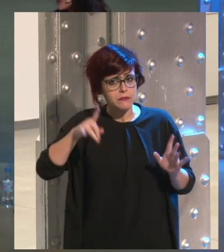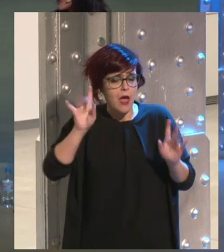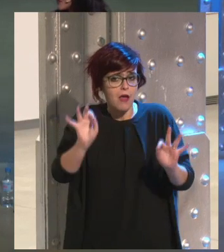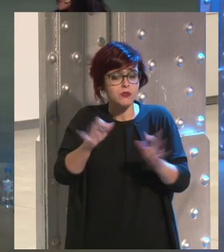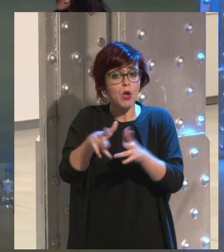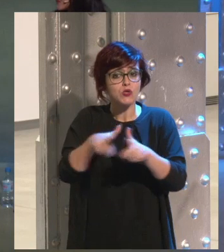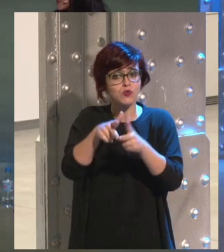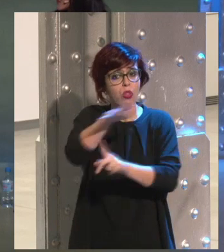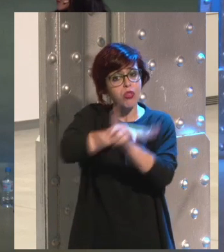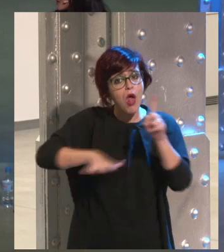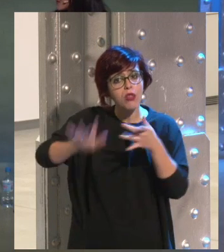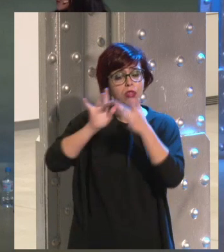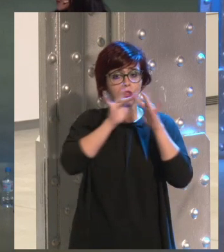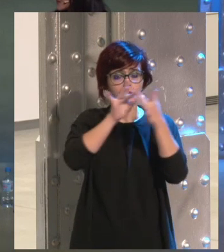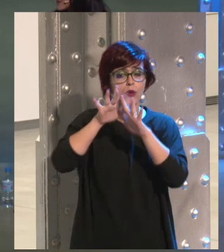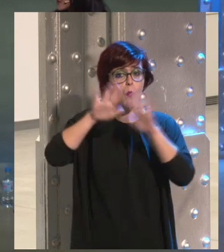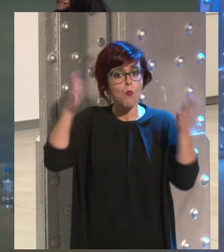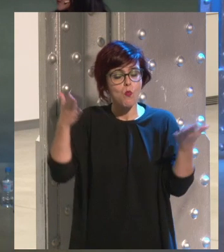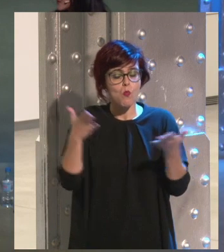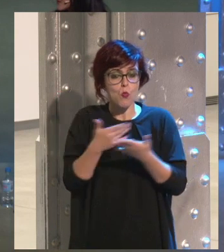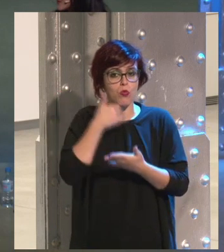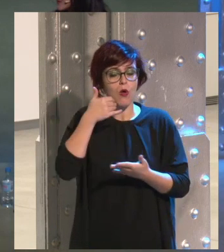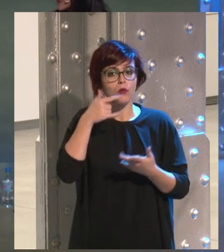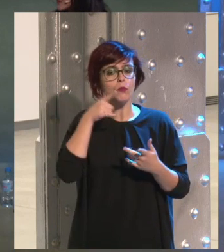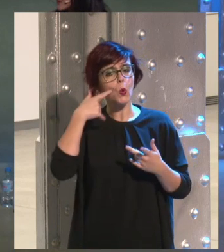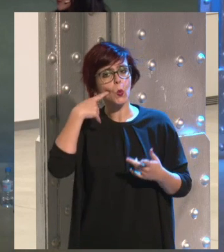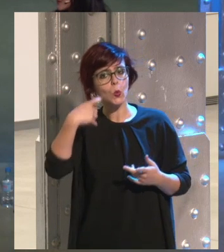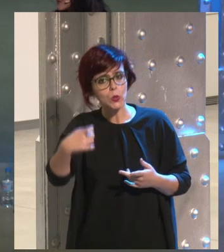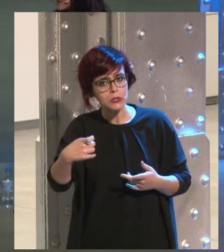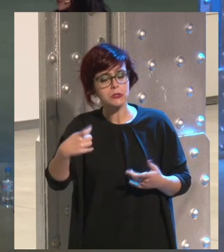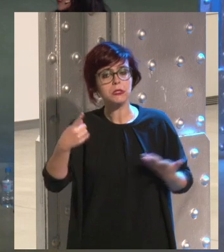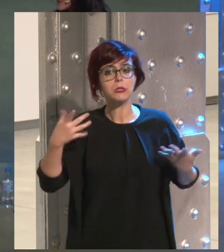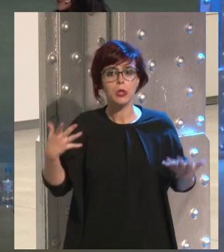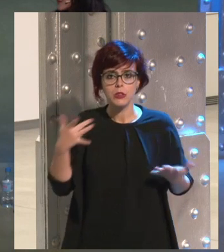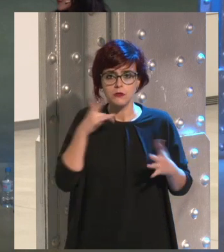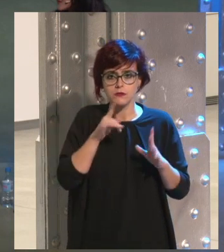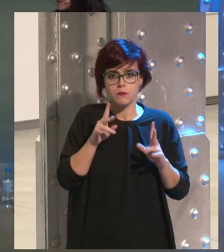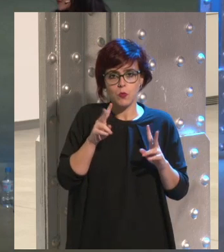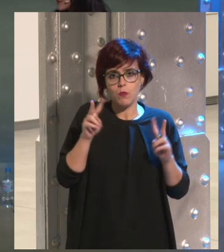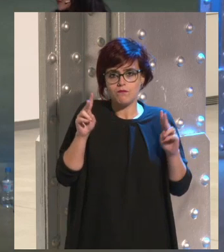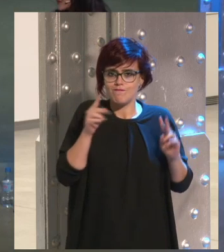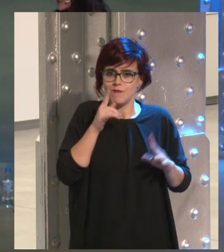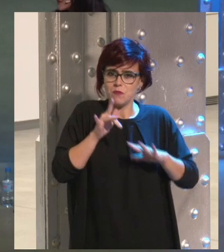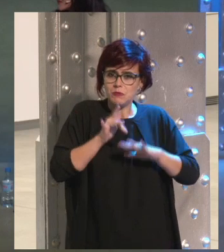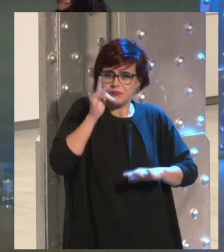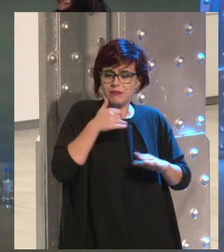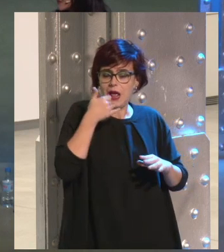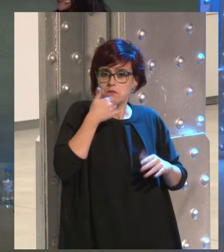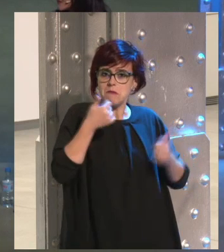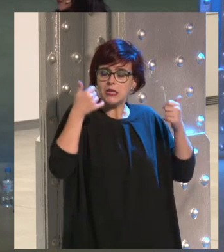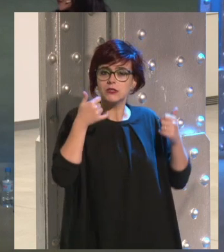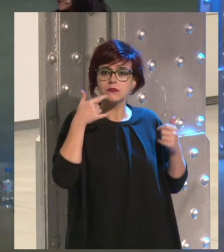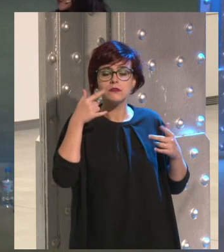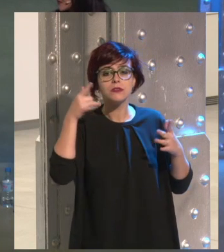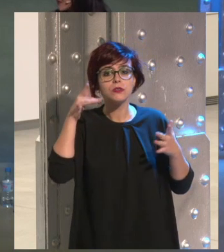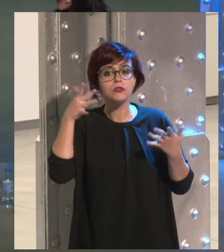es socializarte encontrar tu lugar en el mundo es una cosa muy complicada eres mucho más más frágil cualquier cosa que te digan o cualquier posición